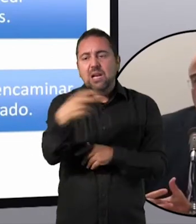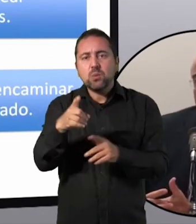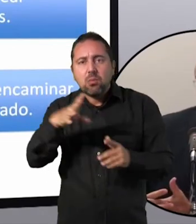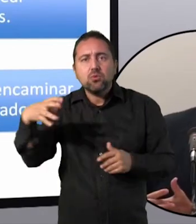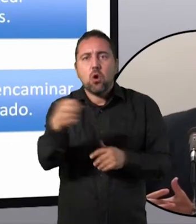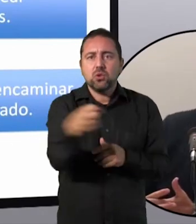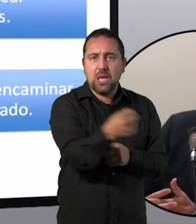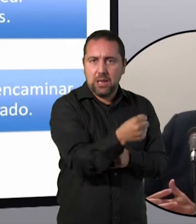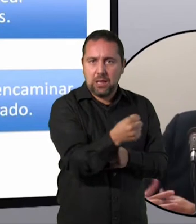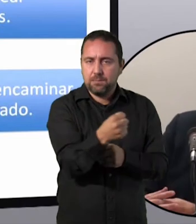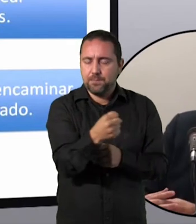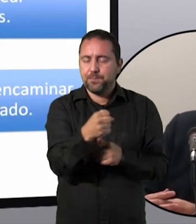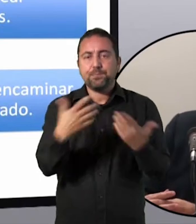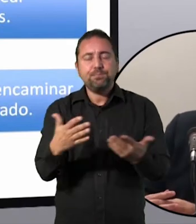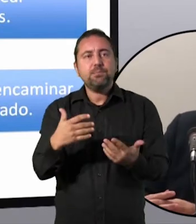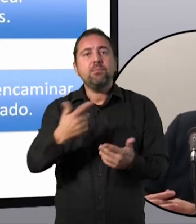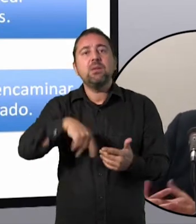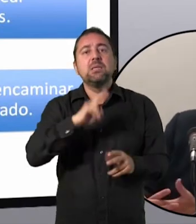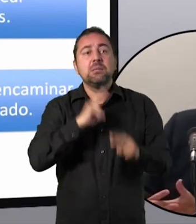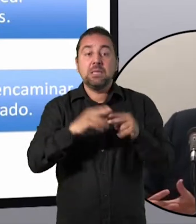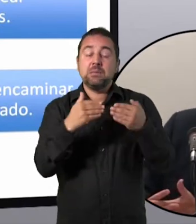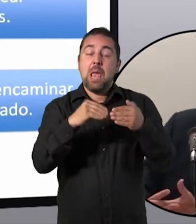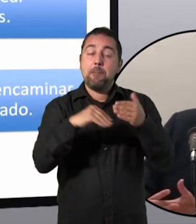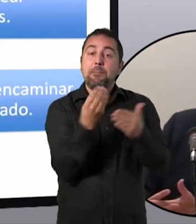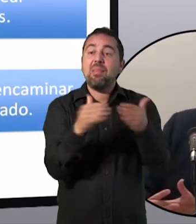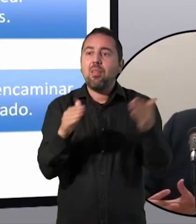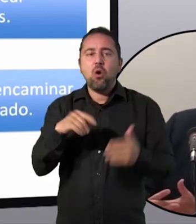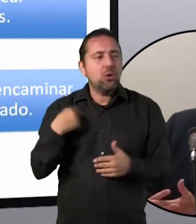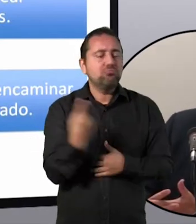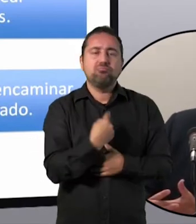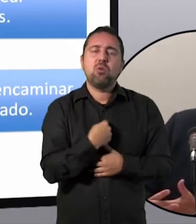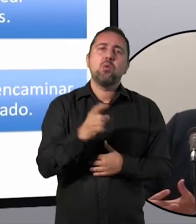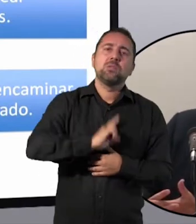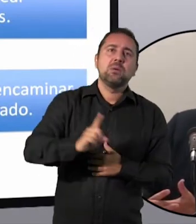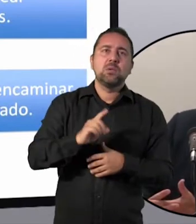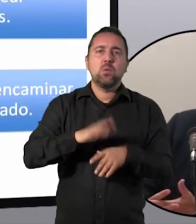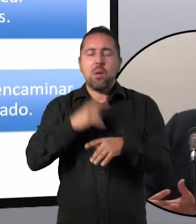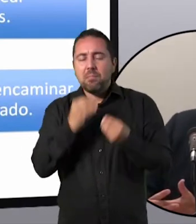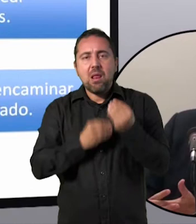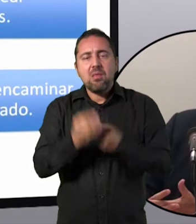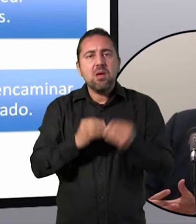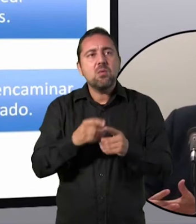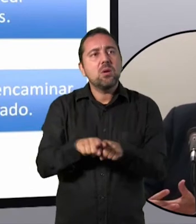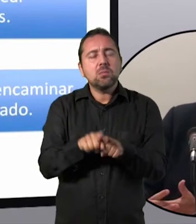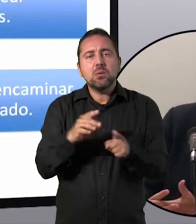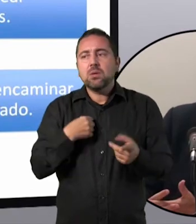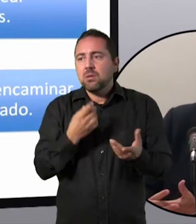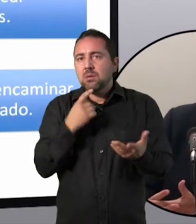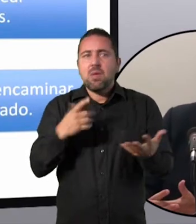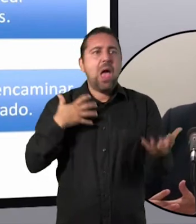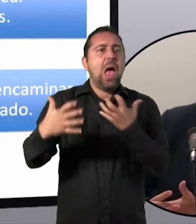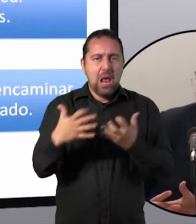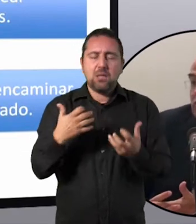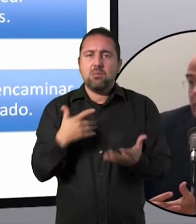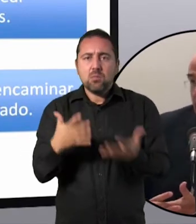Los emprendedores no estamos, vamos a decir, para hacer arte. Y nos encanta el arte. Nos encantaría ser